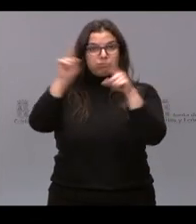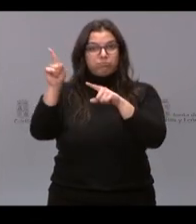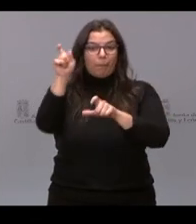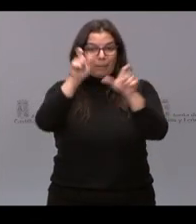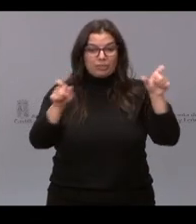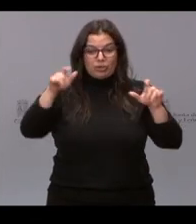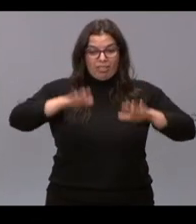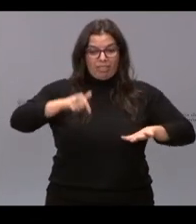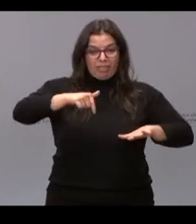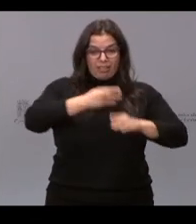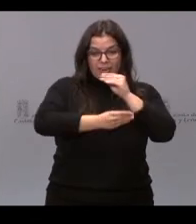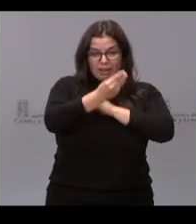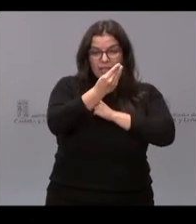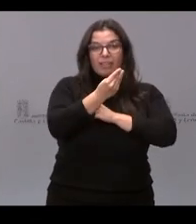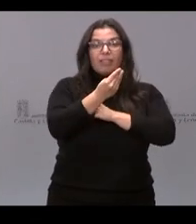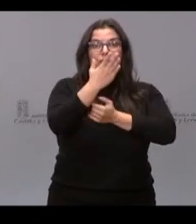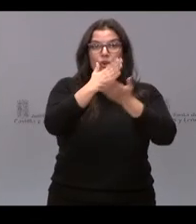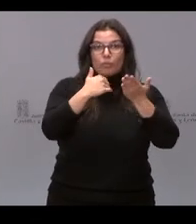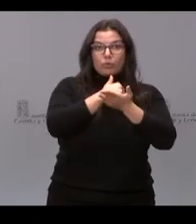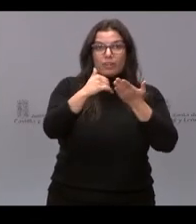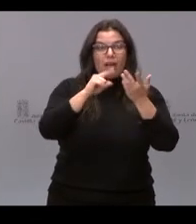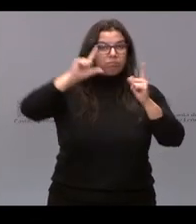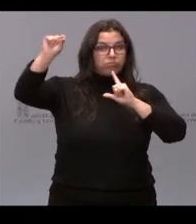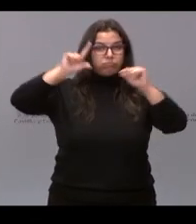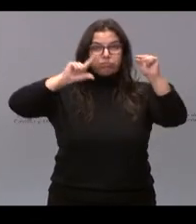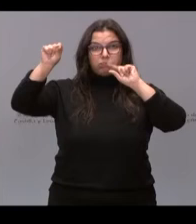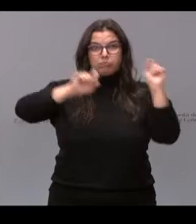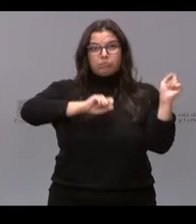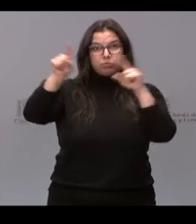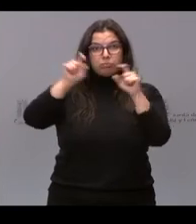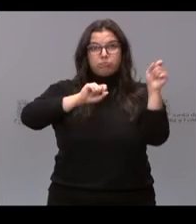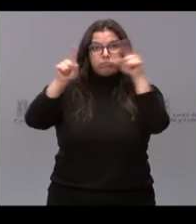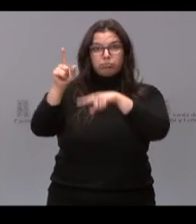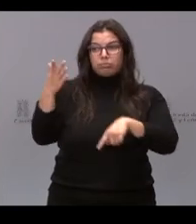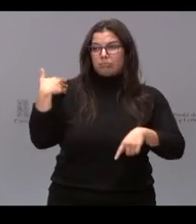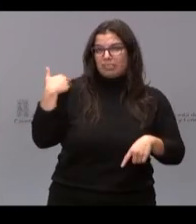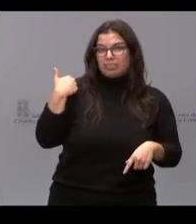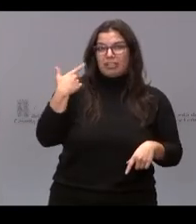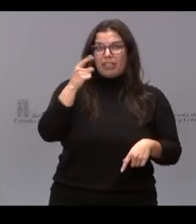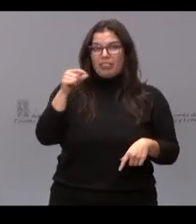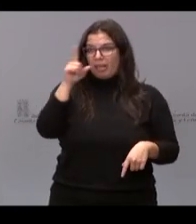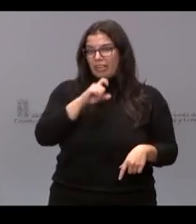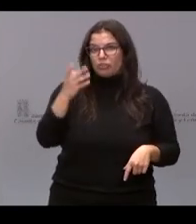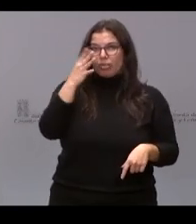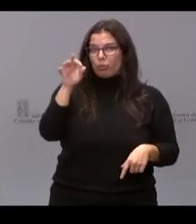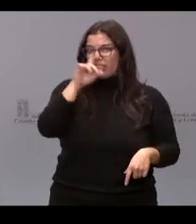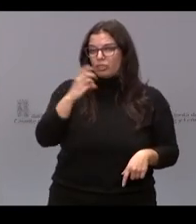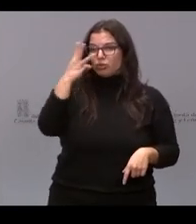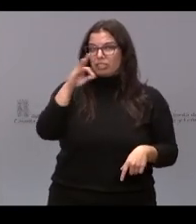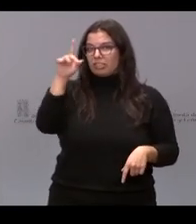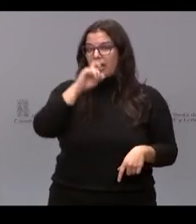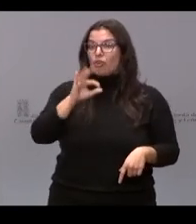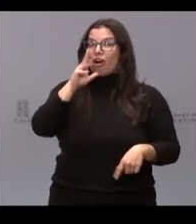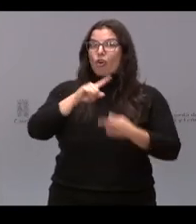comunidad autónoma, de nuestra tierra, tuvo que salir hace un siglo, hace 50 años, hace 30 años. Y ahora somos una